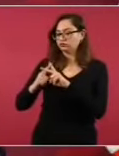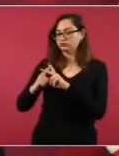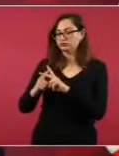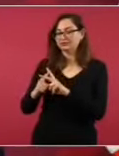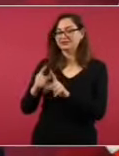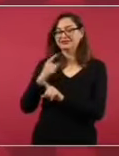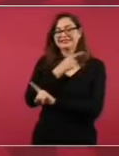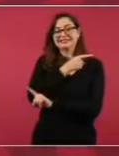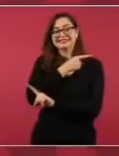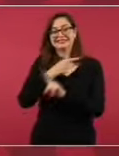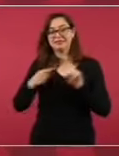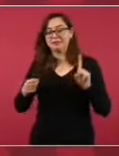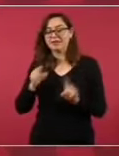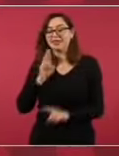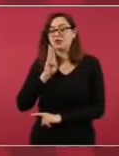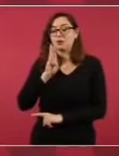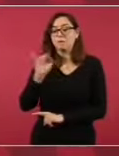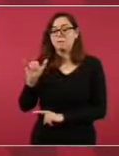billón de pesos.